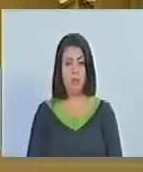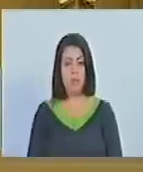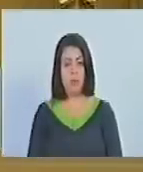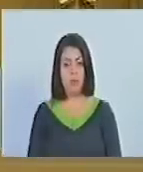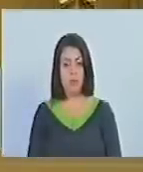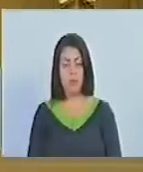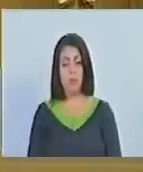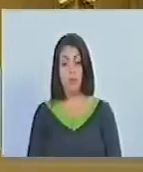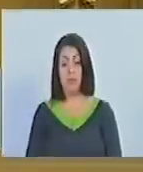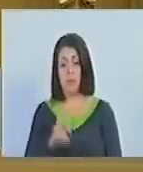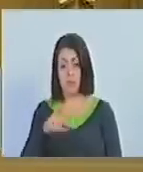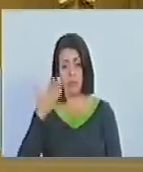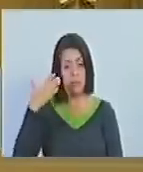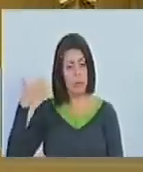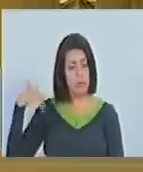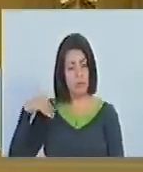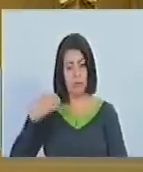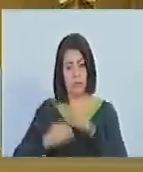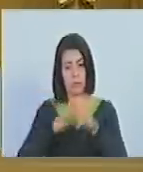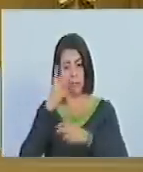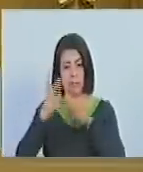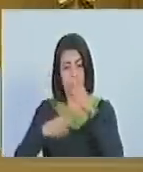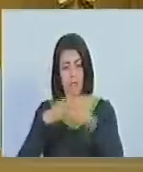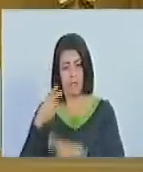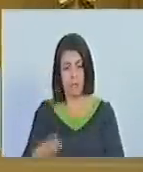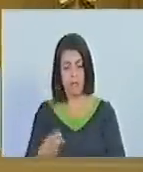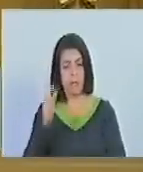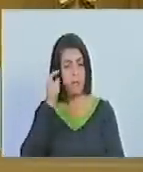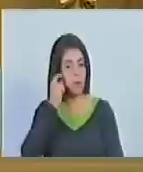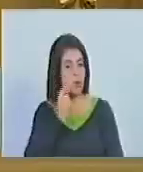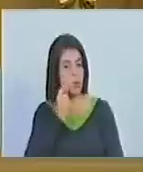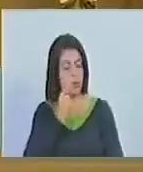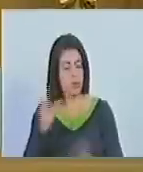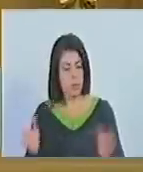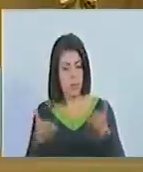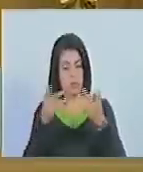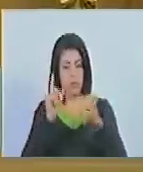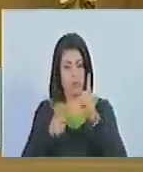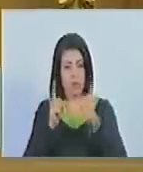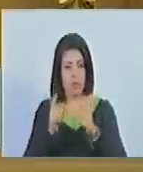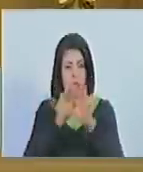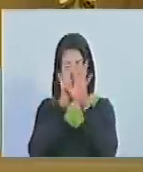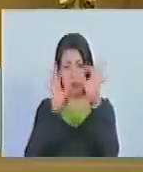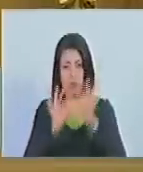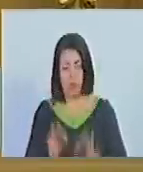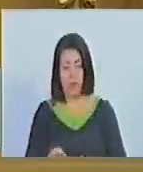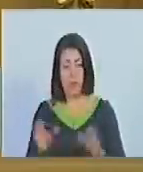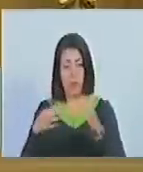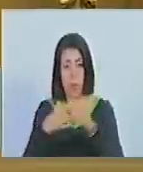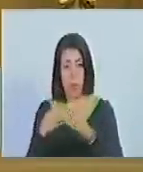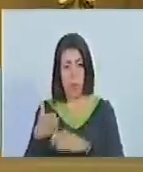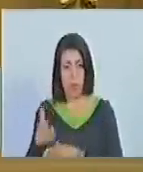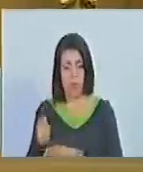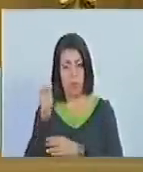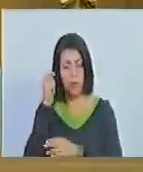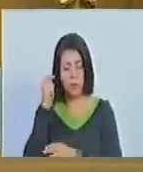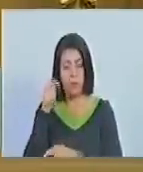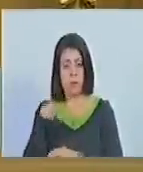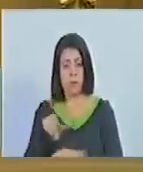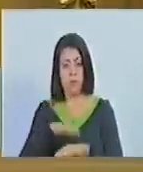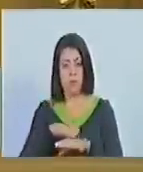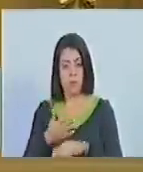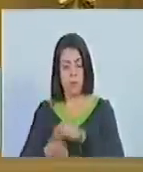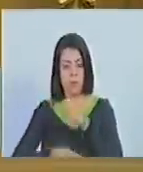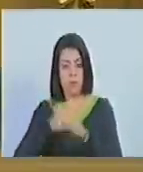donde en días pasados en su visita al estado Sucre impulsó algunas líneas estratégicas para el sector pesquero y acuícola